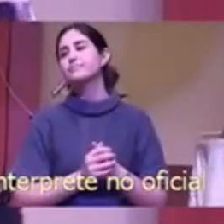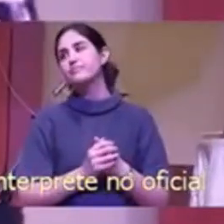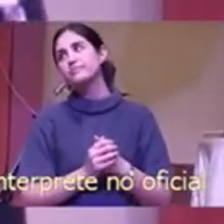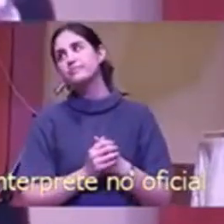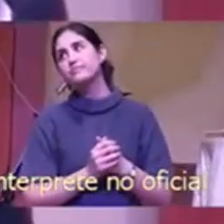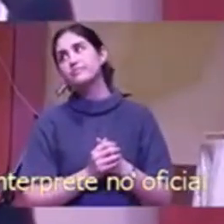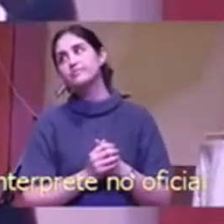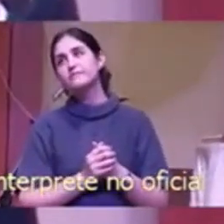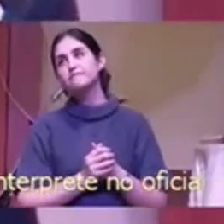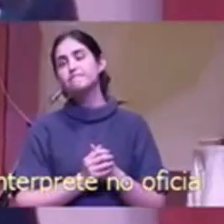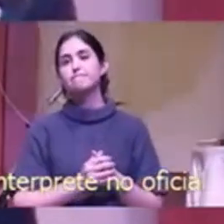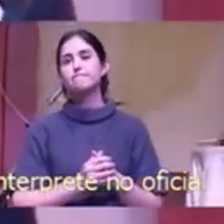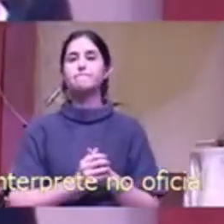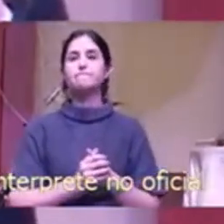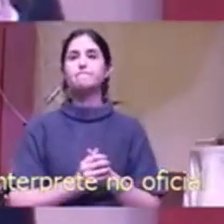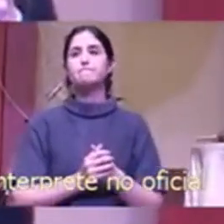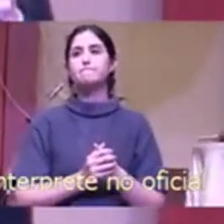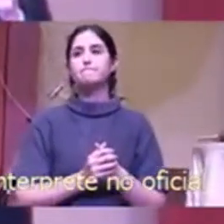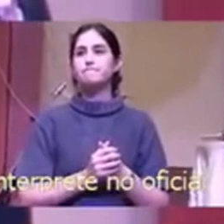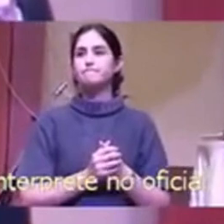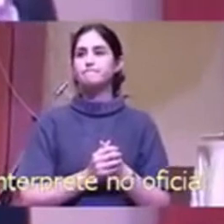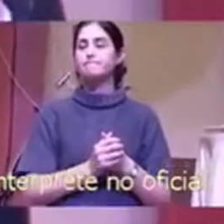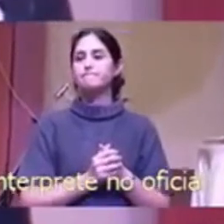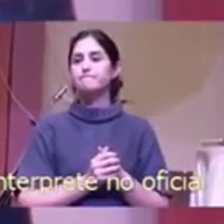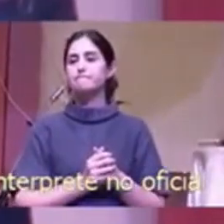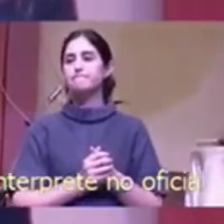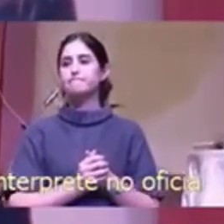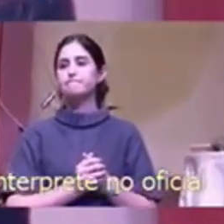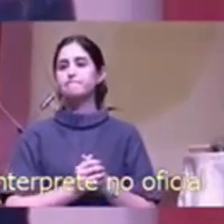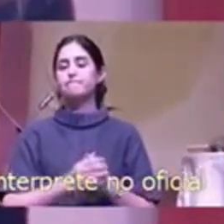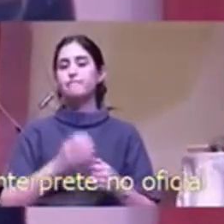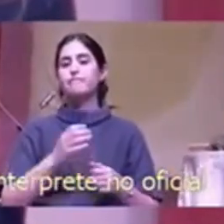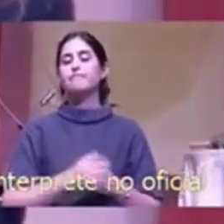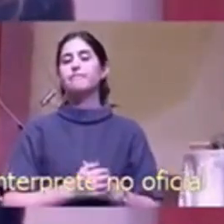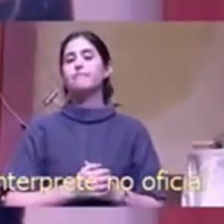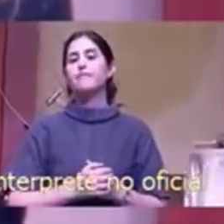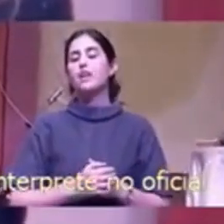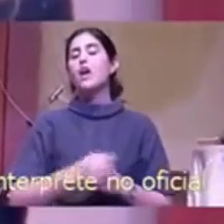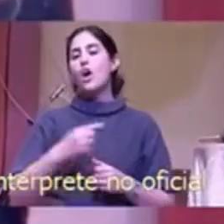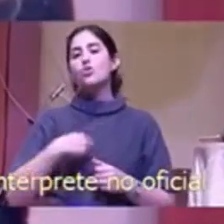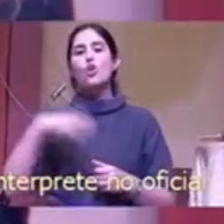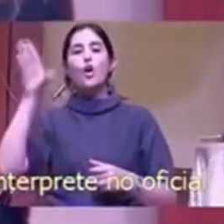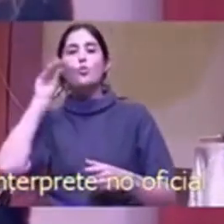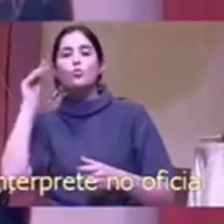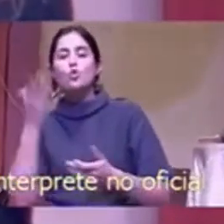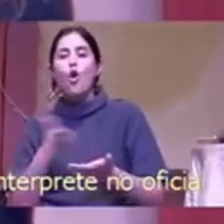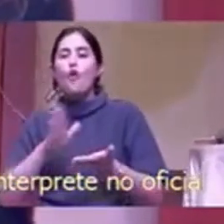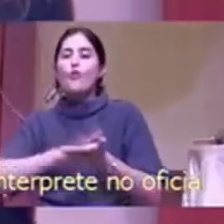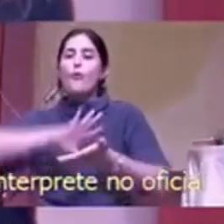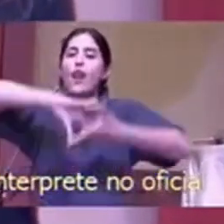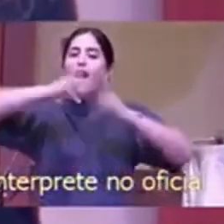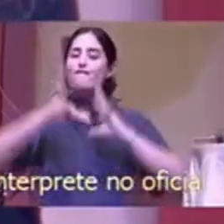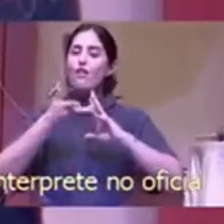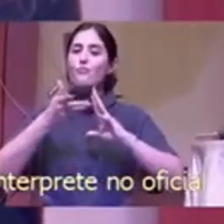Y escucho acerca de cómo están alumbrando la oscuridad en Argentina. Son